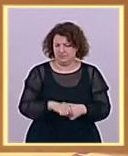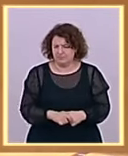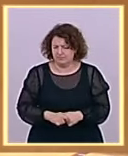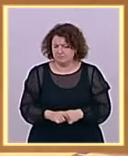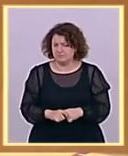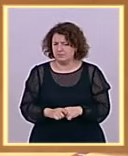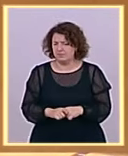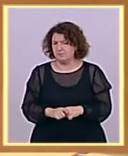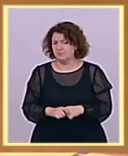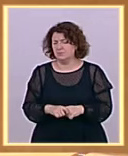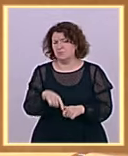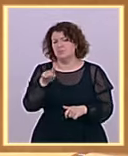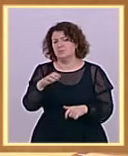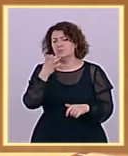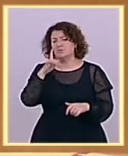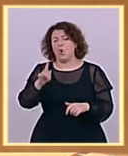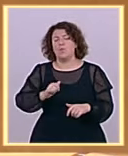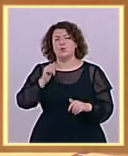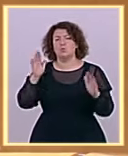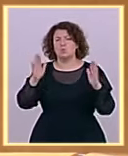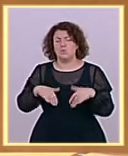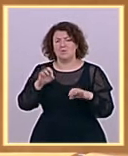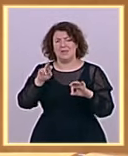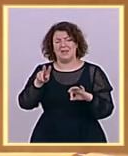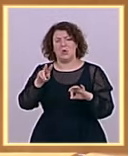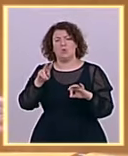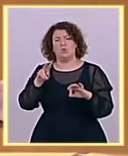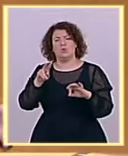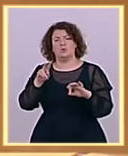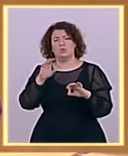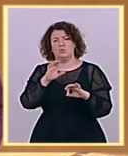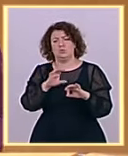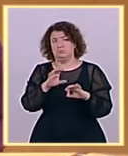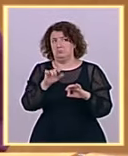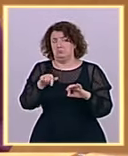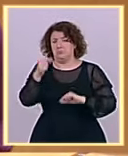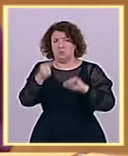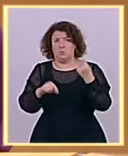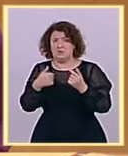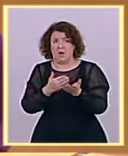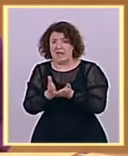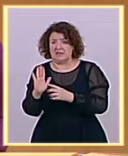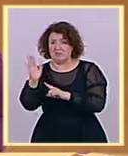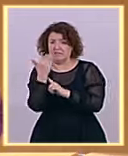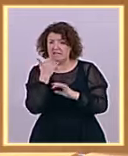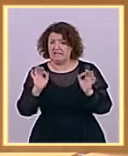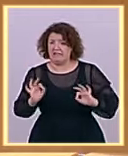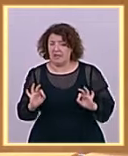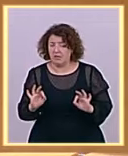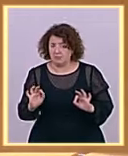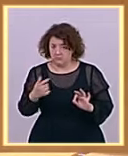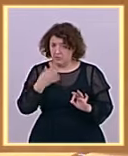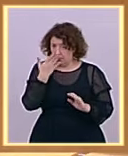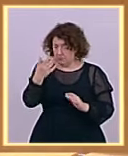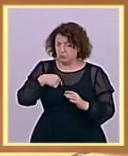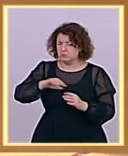cuentas. No. Dígame, todos hemos intentado tomarle nota. ¿Qué alternativa ha planteado usted a estas